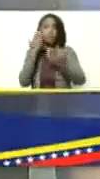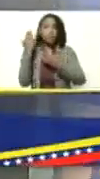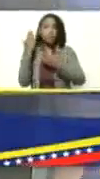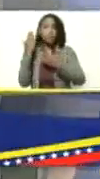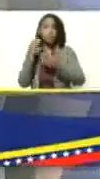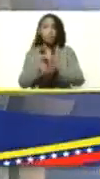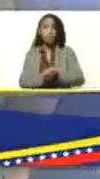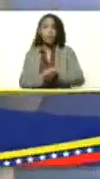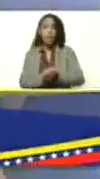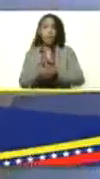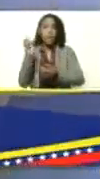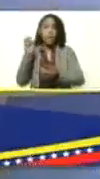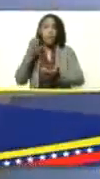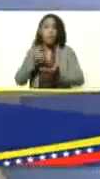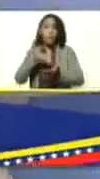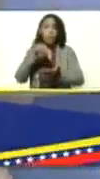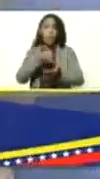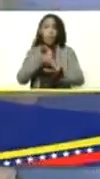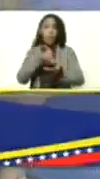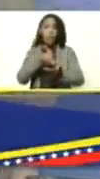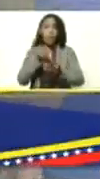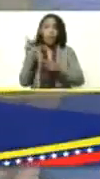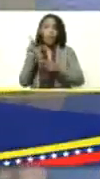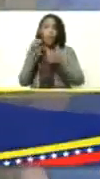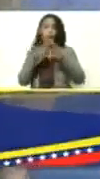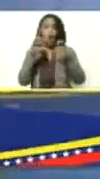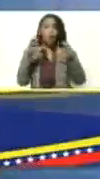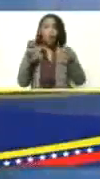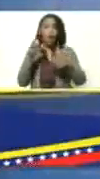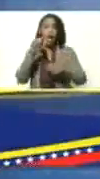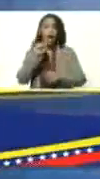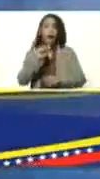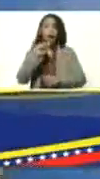cabra, la oveja Azaf.